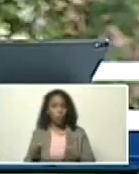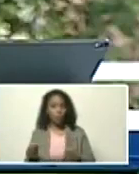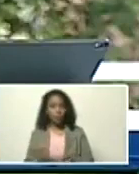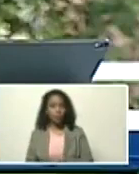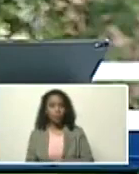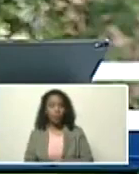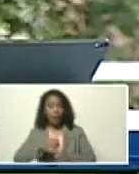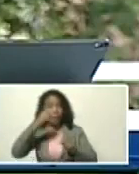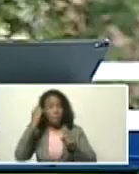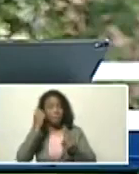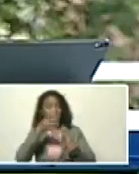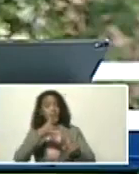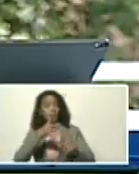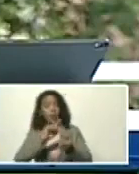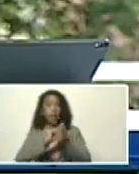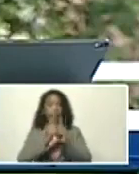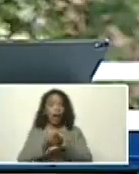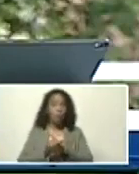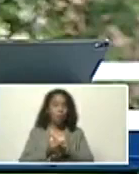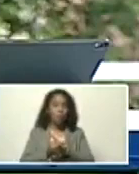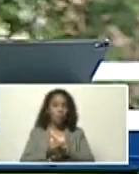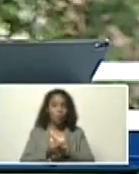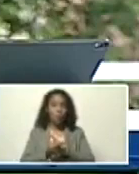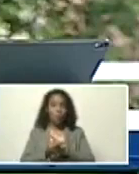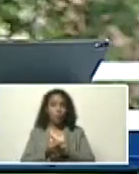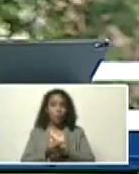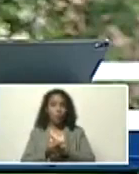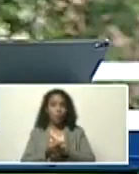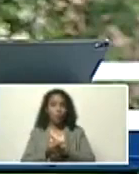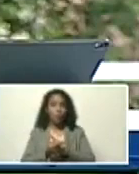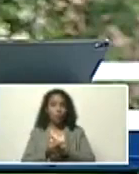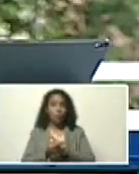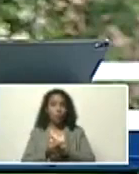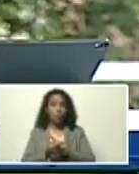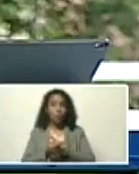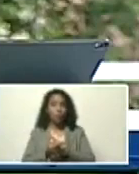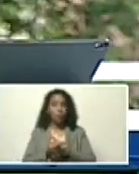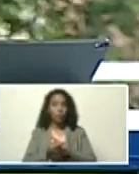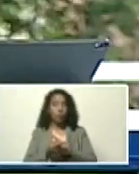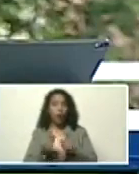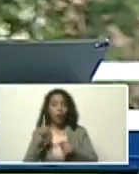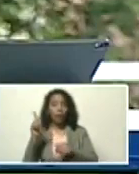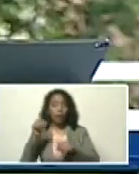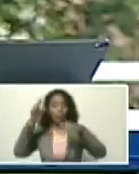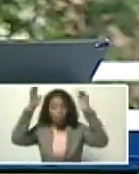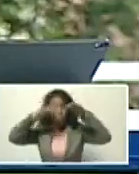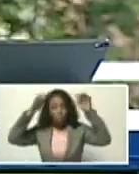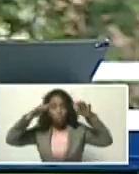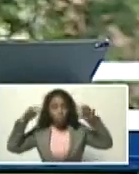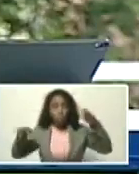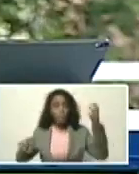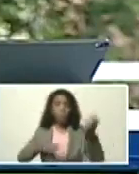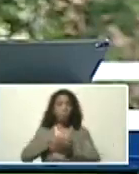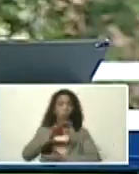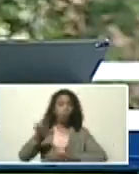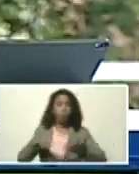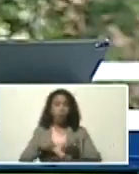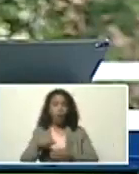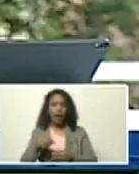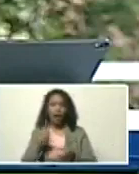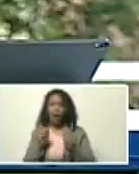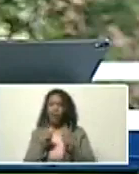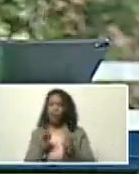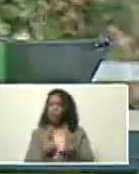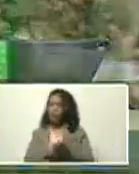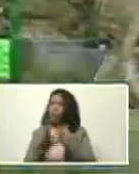impacto, cambio climático, en la precipitación, precipitación, en la lluvia, a veces ponen, vamos a